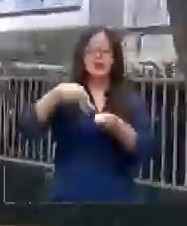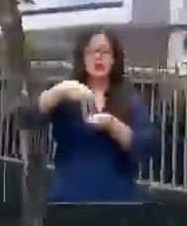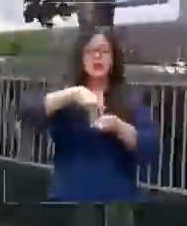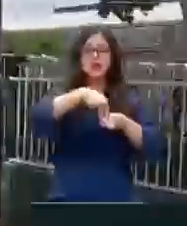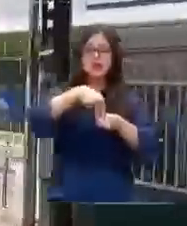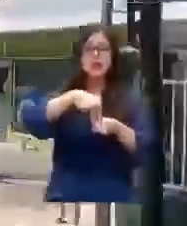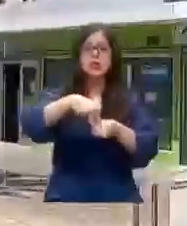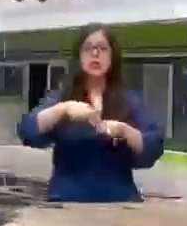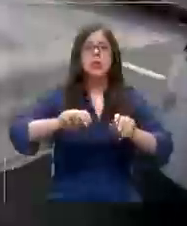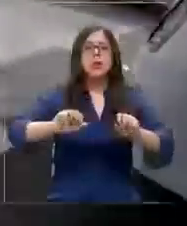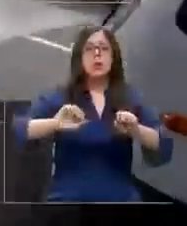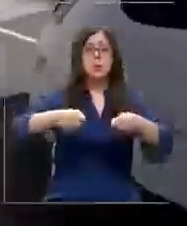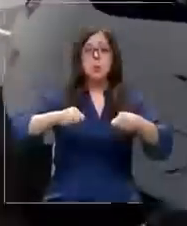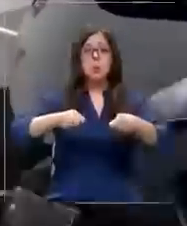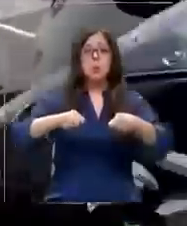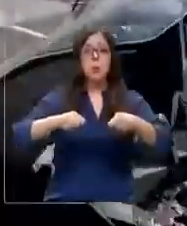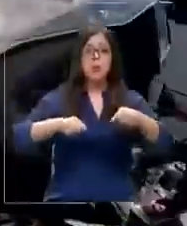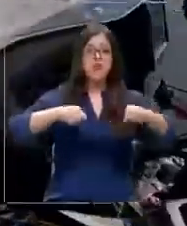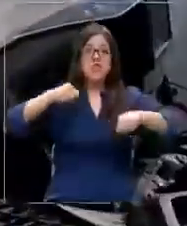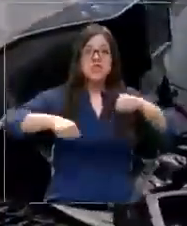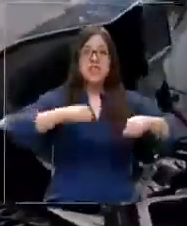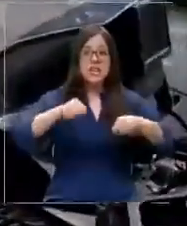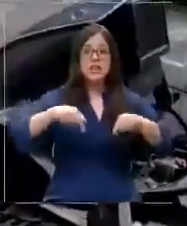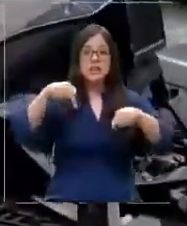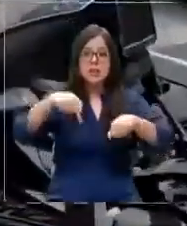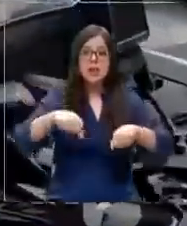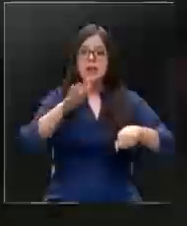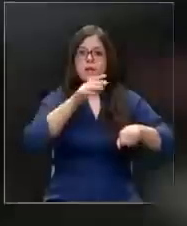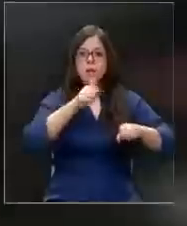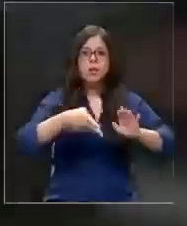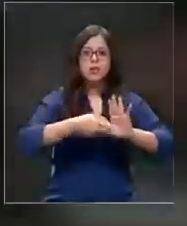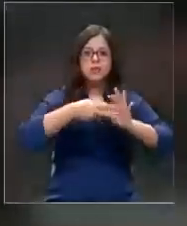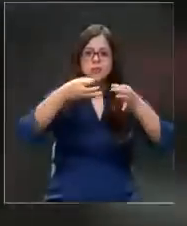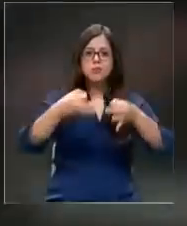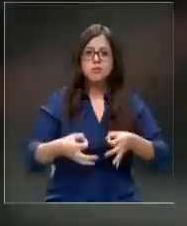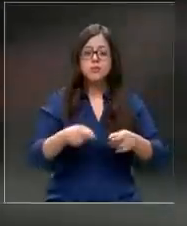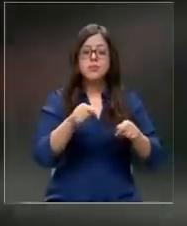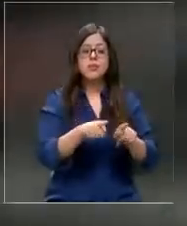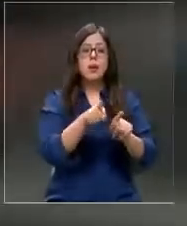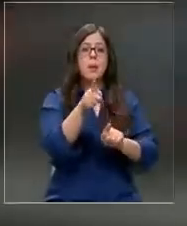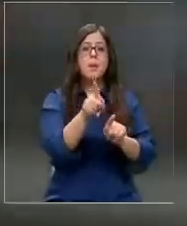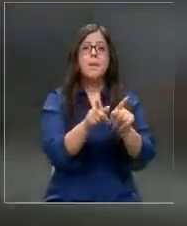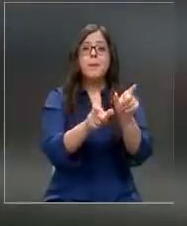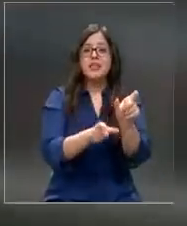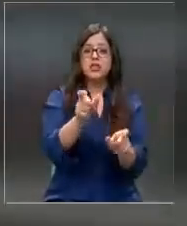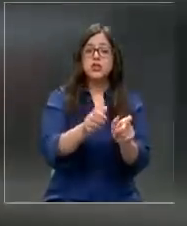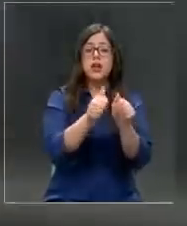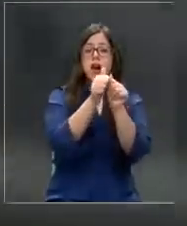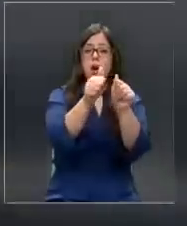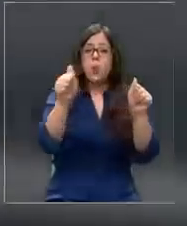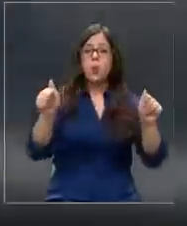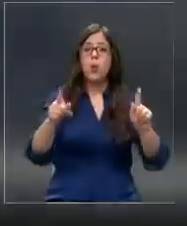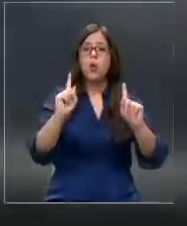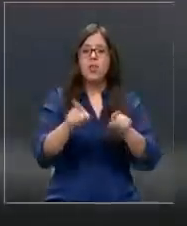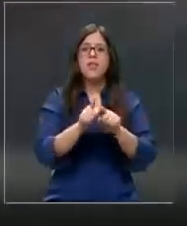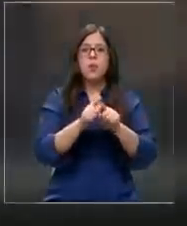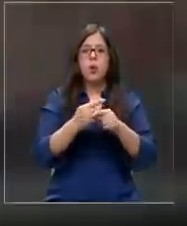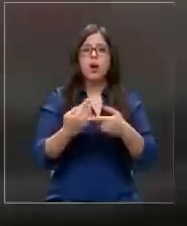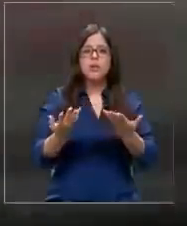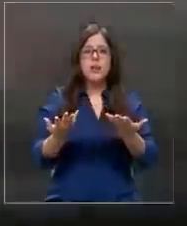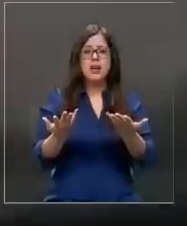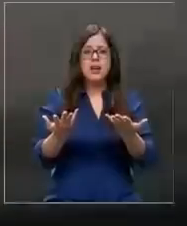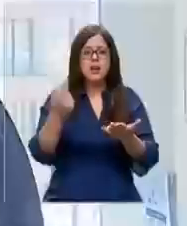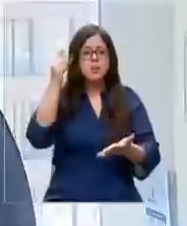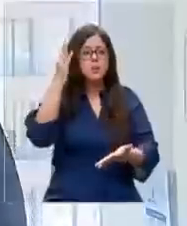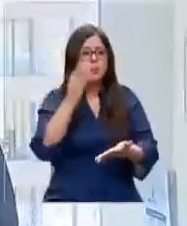o triciclos eléctricos, que por ahora no están regularizados. Las autoridades deben tomar carta en el asunto cómo internan esos